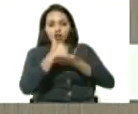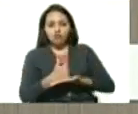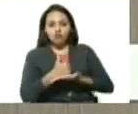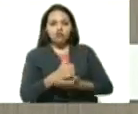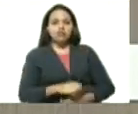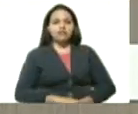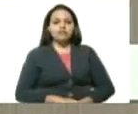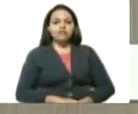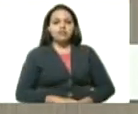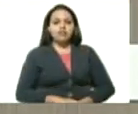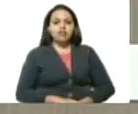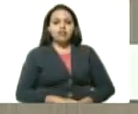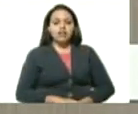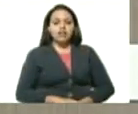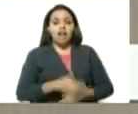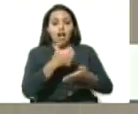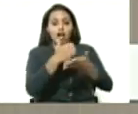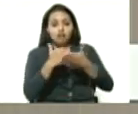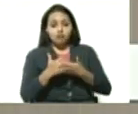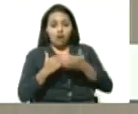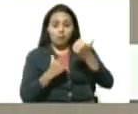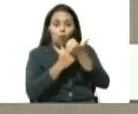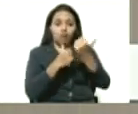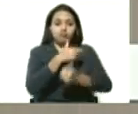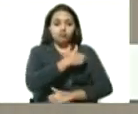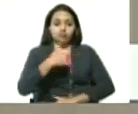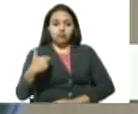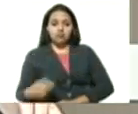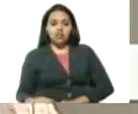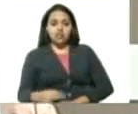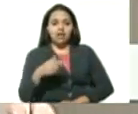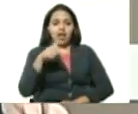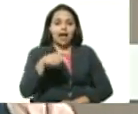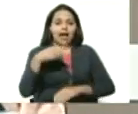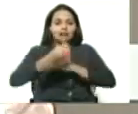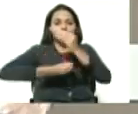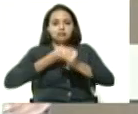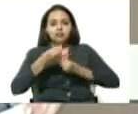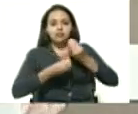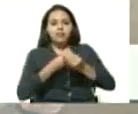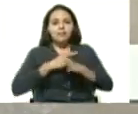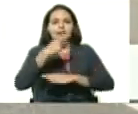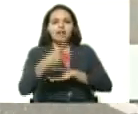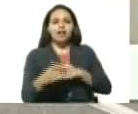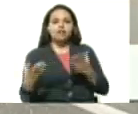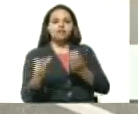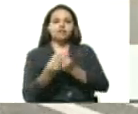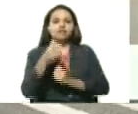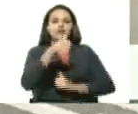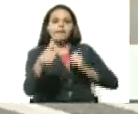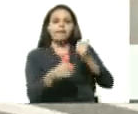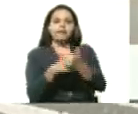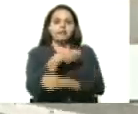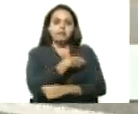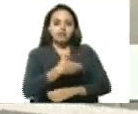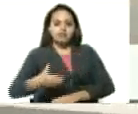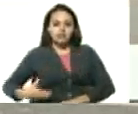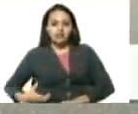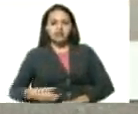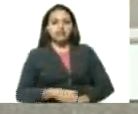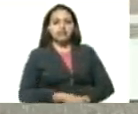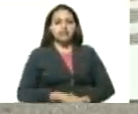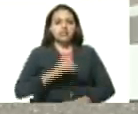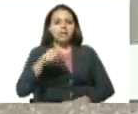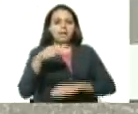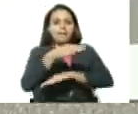hermana República Popular de China. Aquí hemos elaborado un plan con el vicepresidente Reverol y con